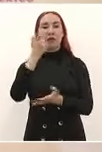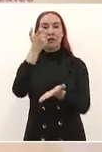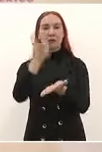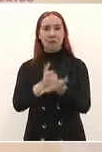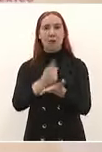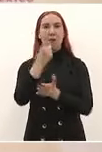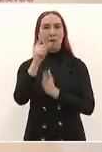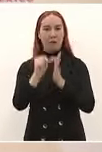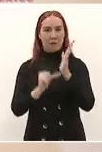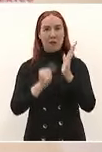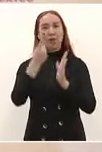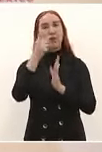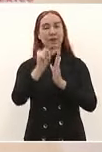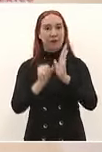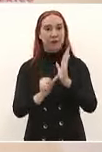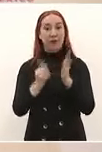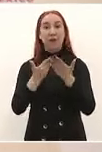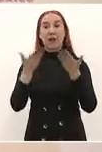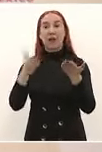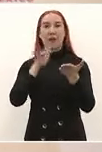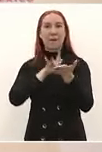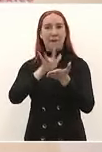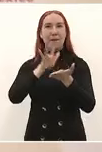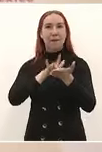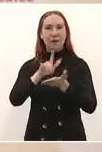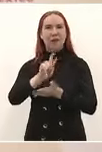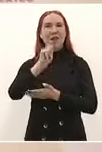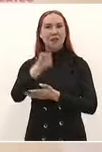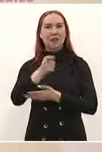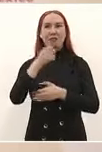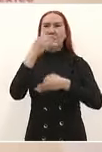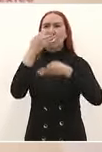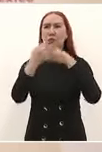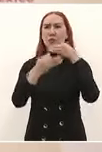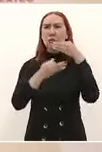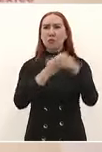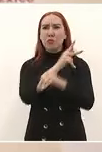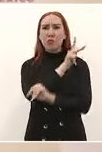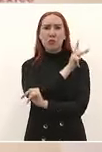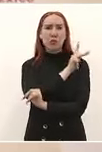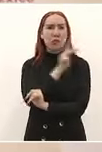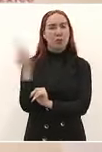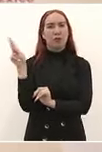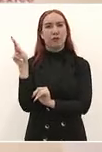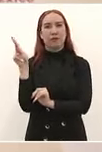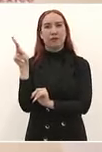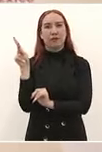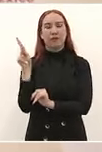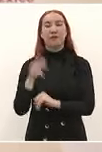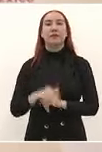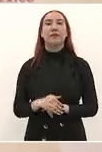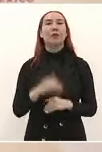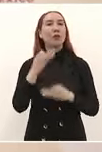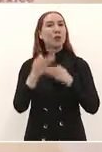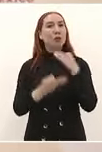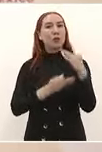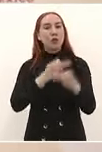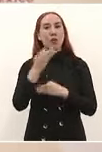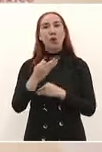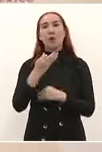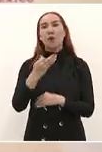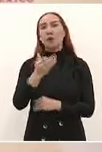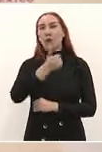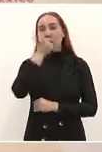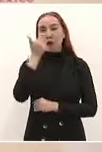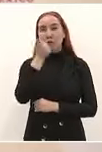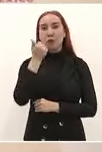mensuales este programa es universal es decir que atiende a todos los estudiantes del bachillerato público